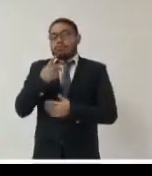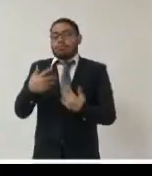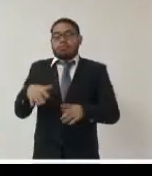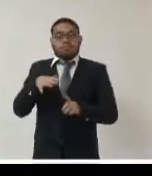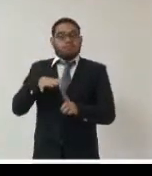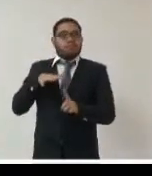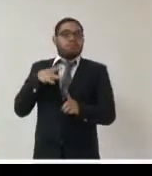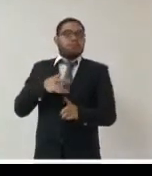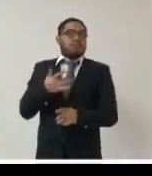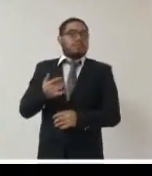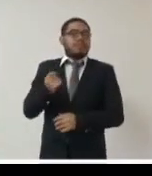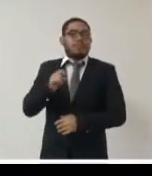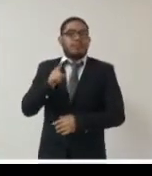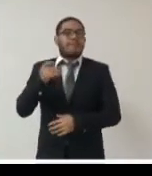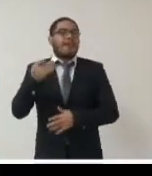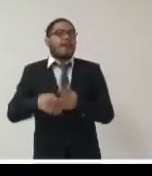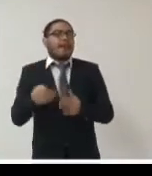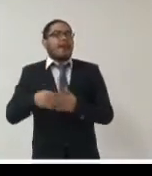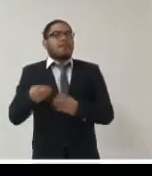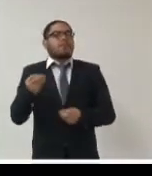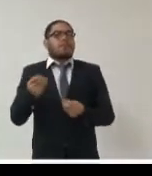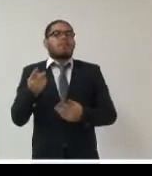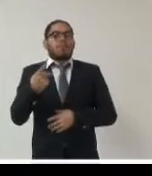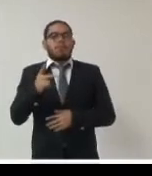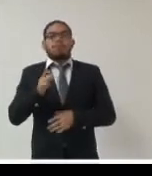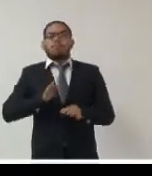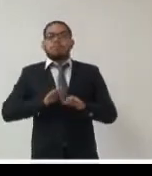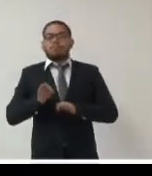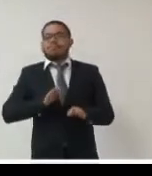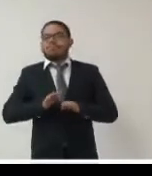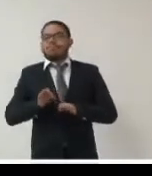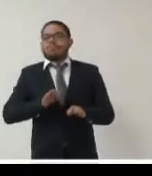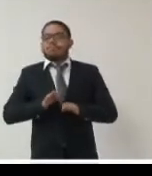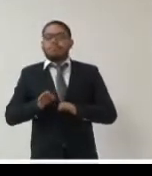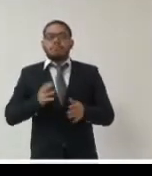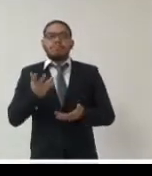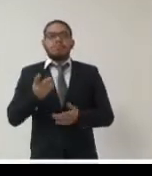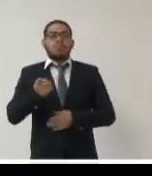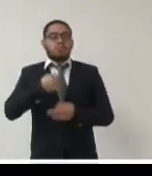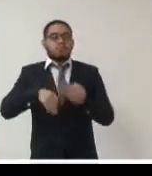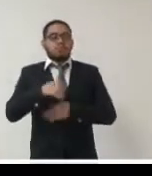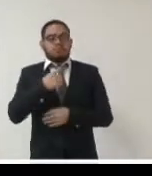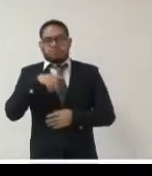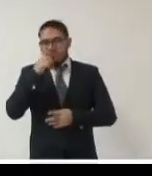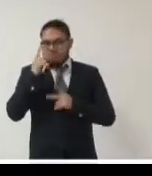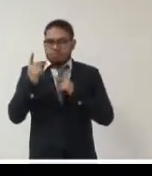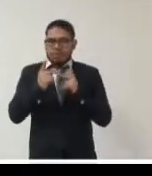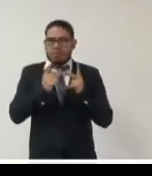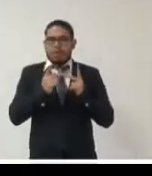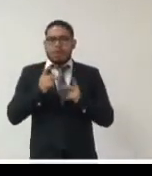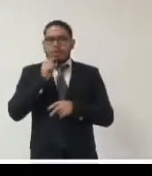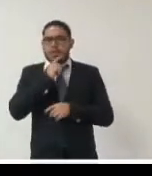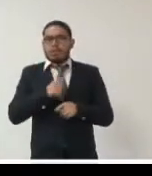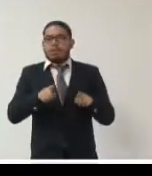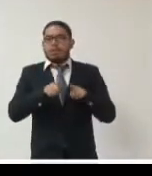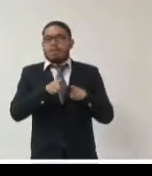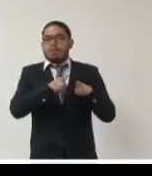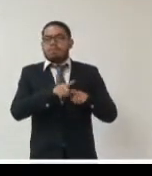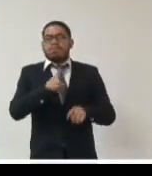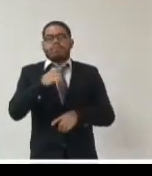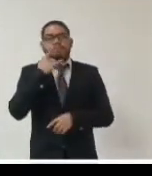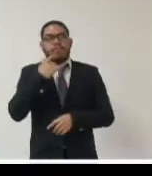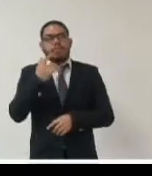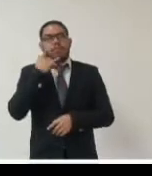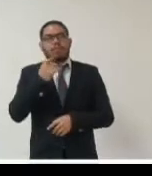todavía nos hace falta mucho por trabajar todos coincidimos completamente que es un gran reto